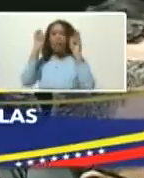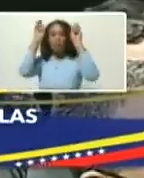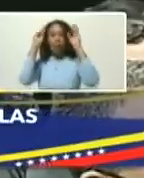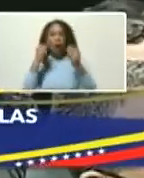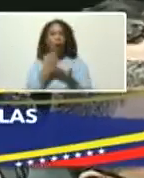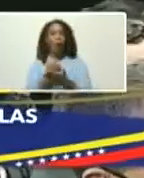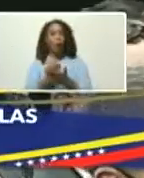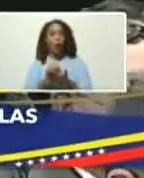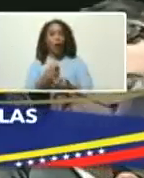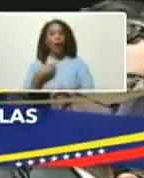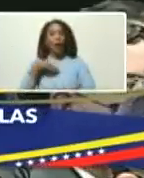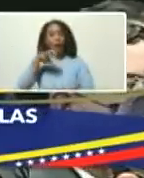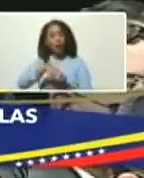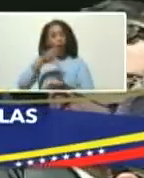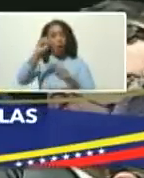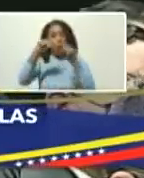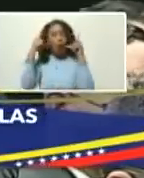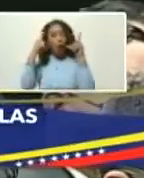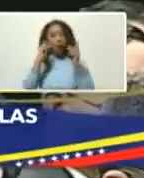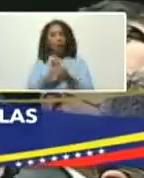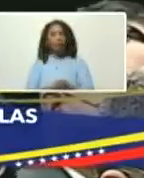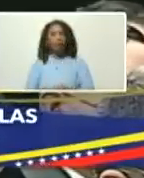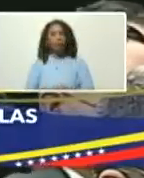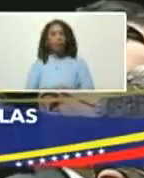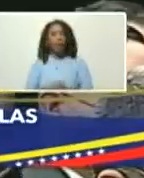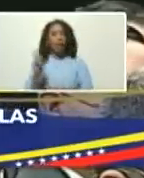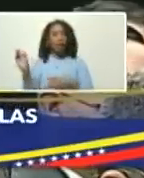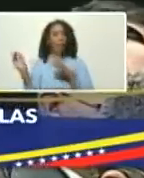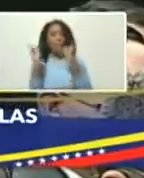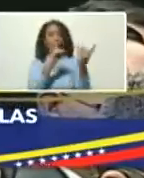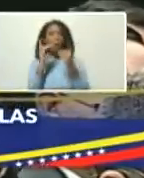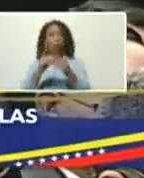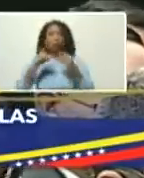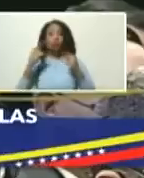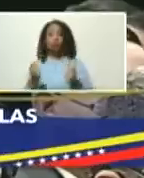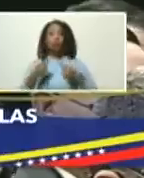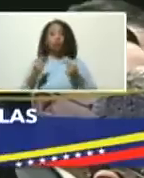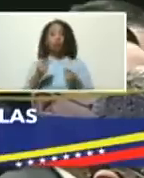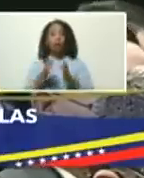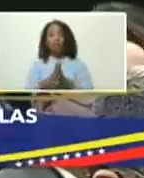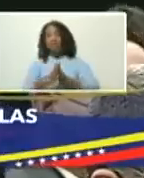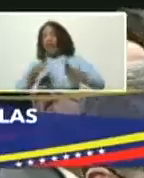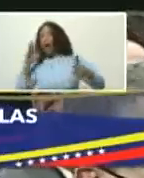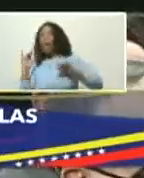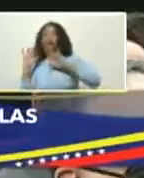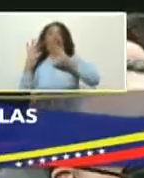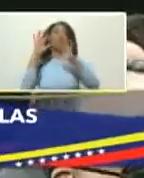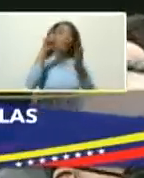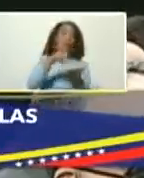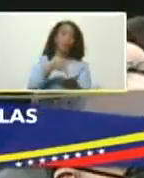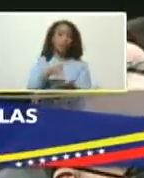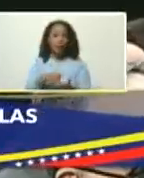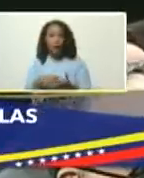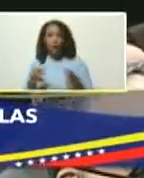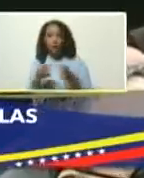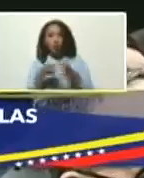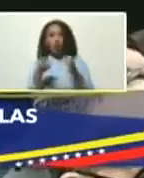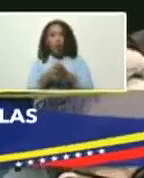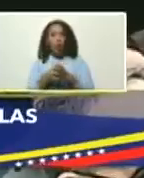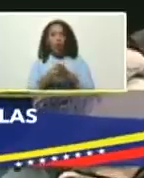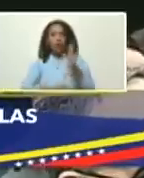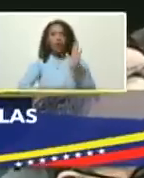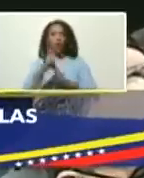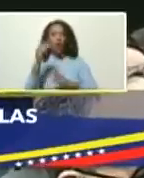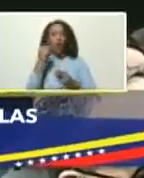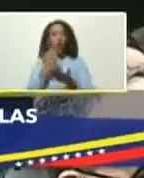en el estado de la guaira ese debate ha sido muy activo y con una gran participación de toda la comisión de desarrollo económico y finanza de nuestra